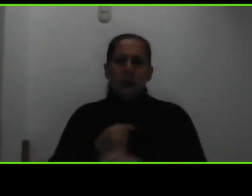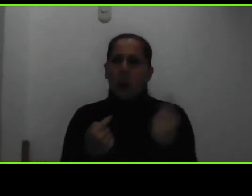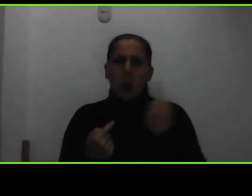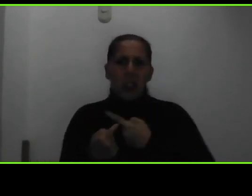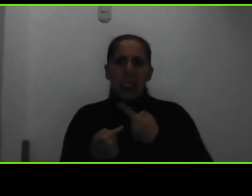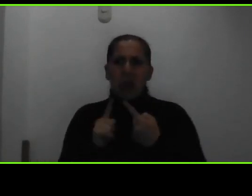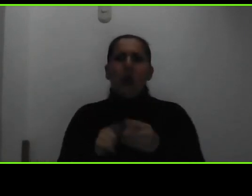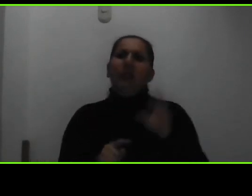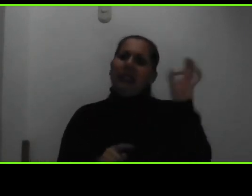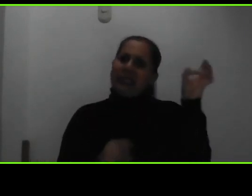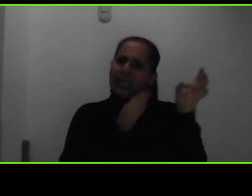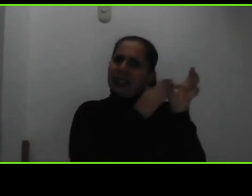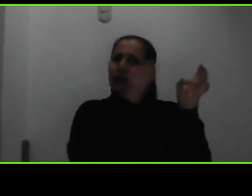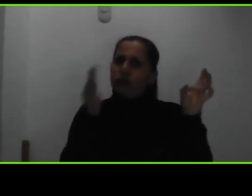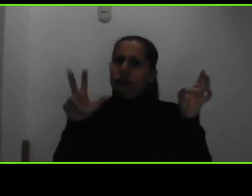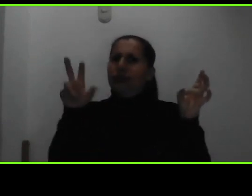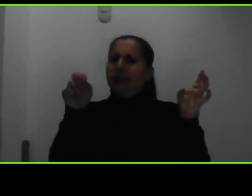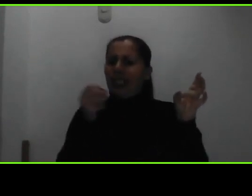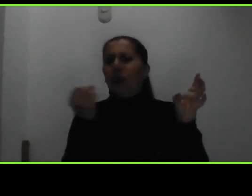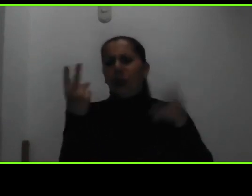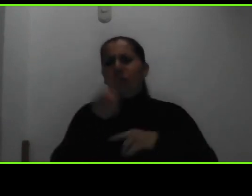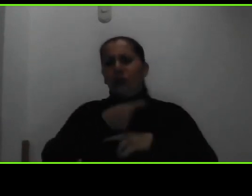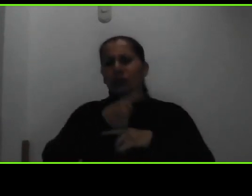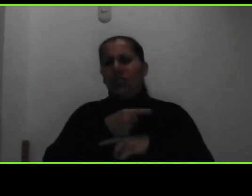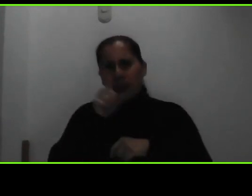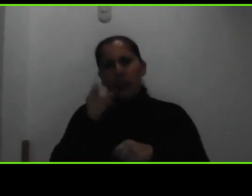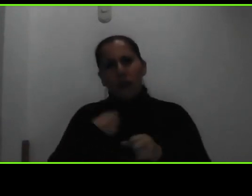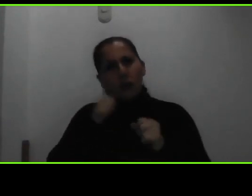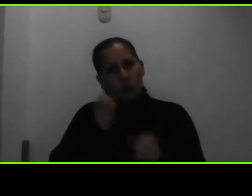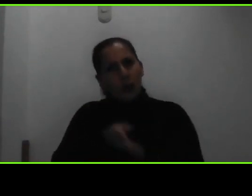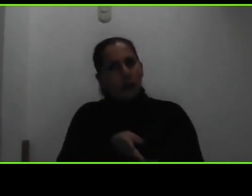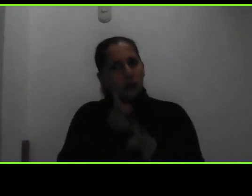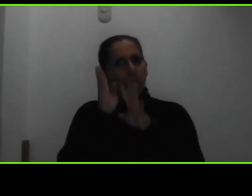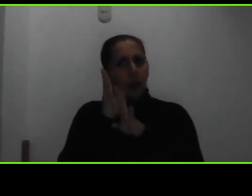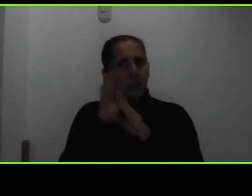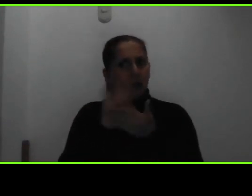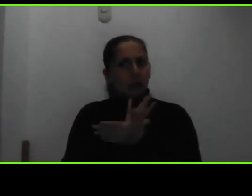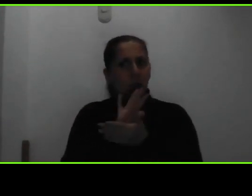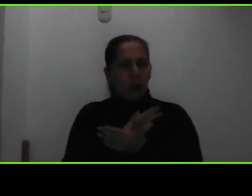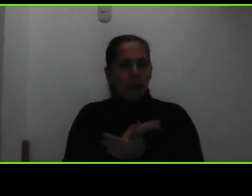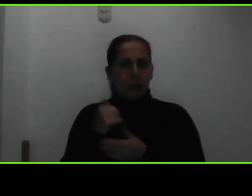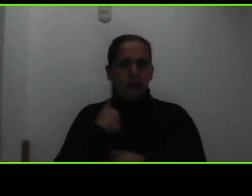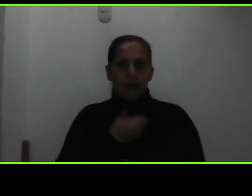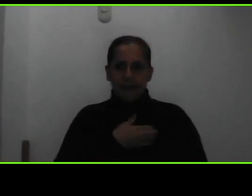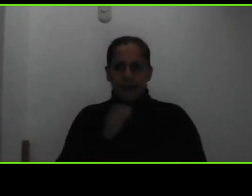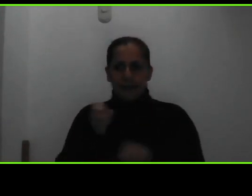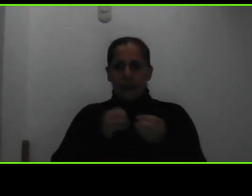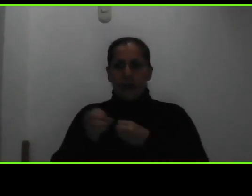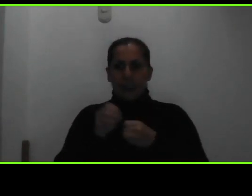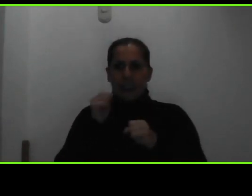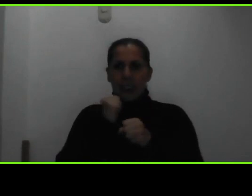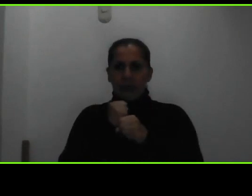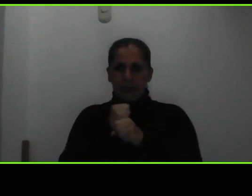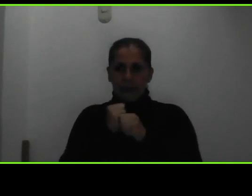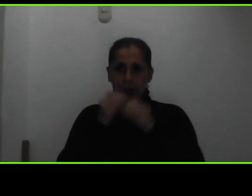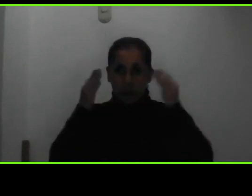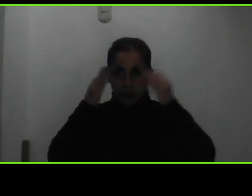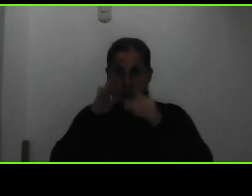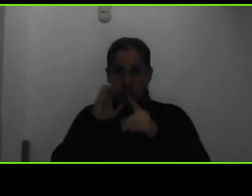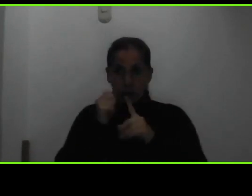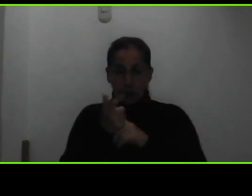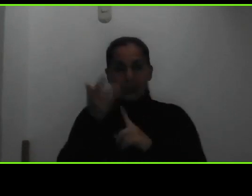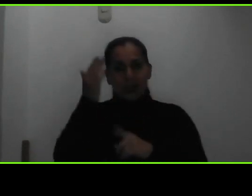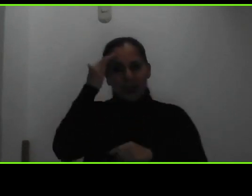documentos sabemos y tenemos claro en la institución y desde la oficina de atención socioeconómica que estamos